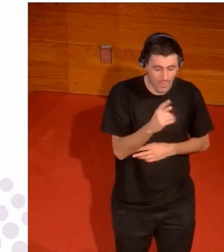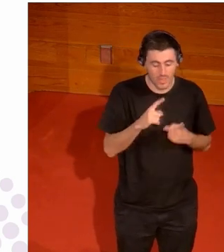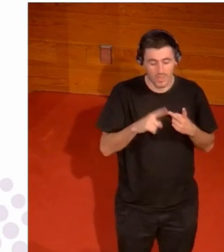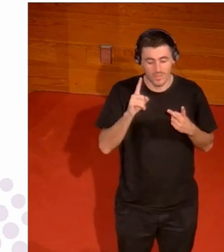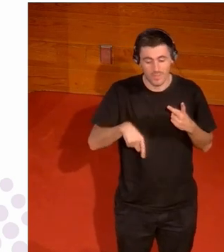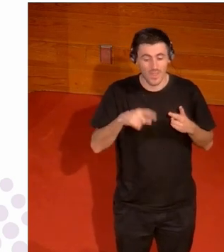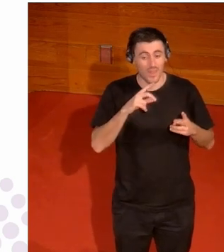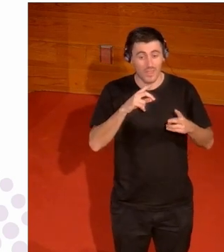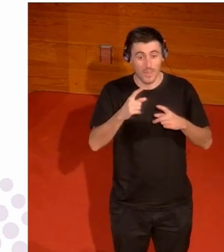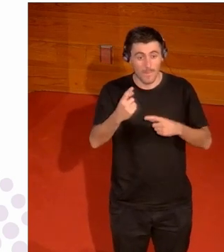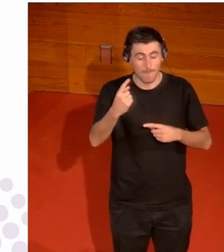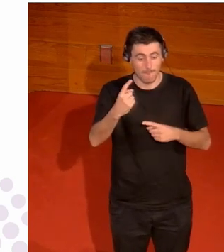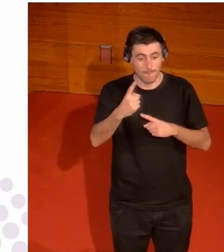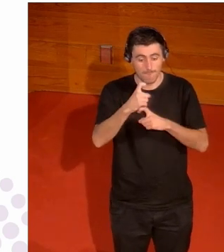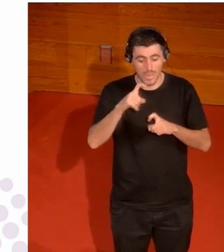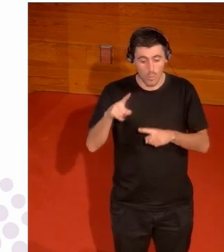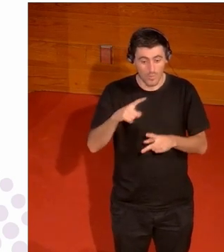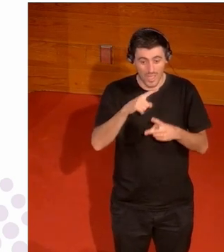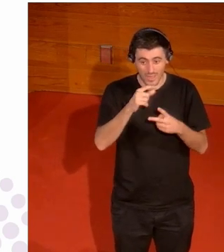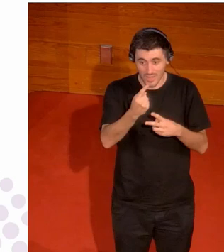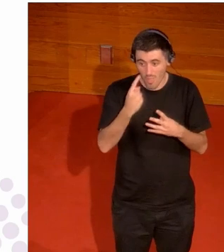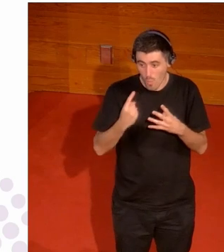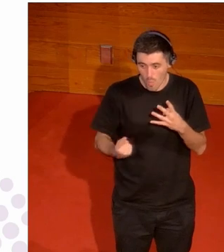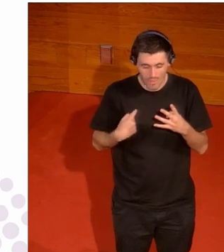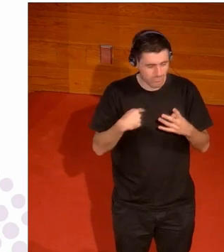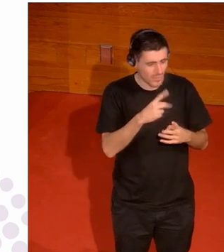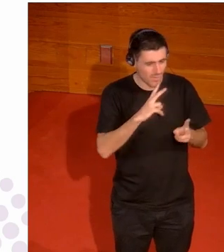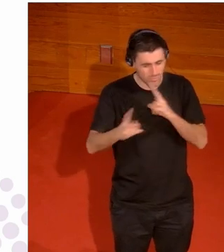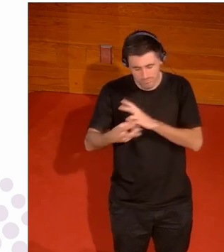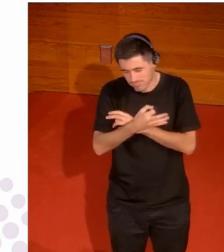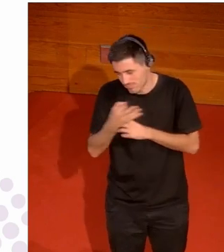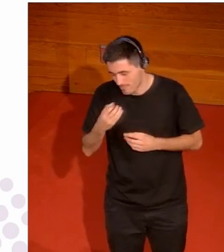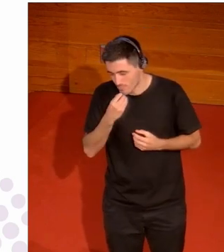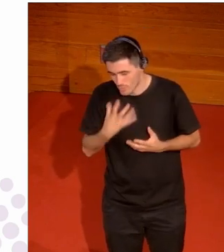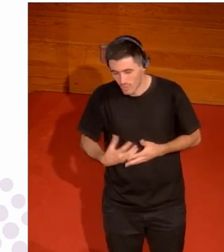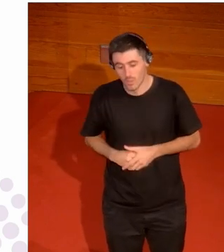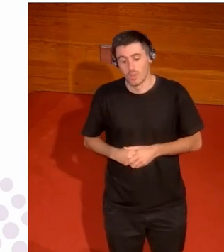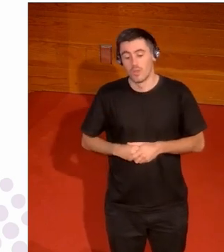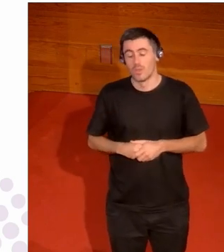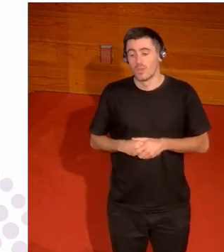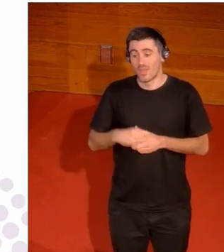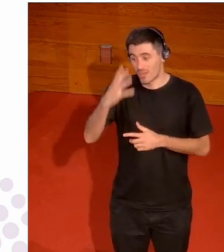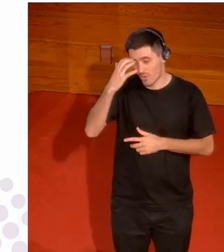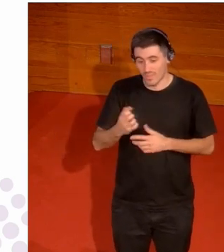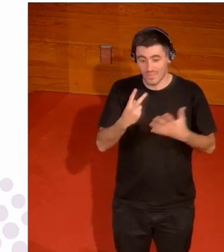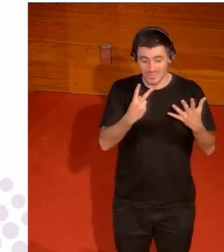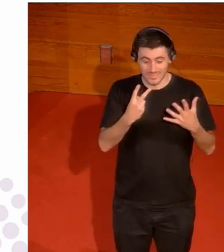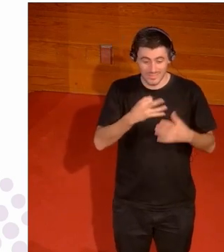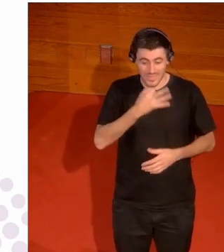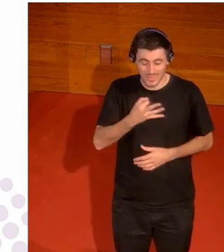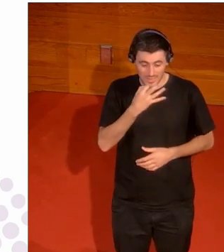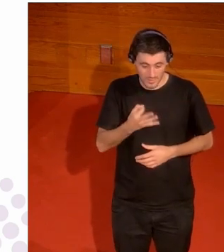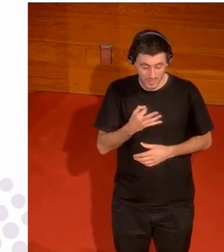dedicación a cada una de las preguntas que le habéis lanzado os recordamos que esta tarde a las 7 de la tarde tenemos una